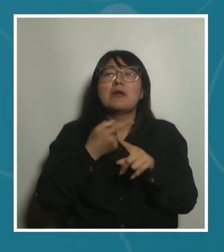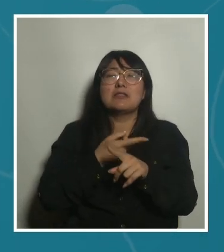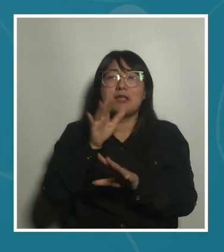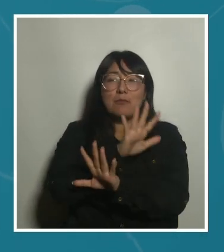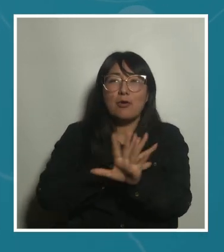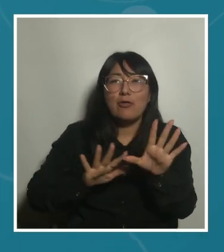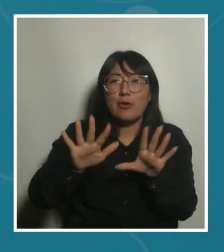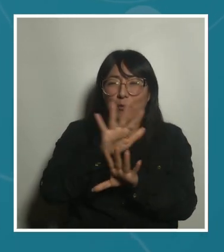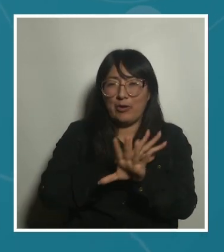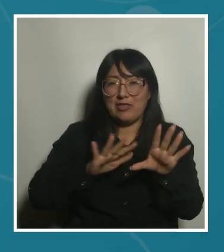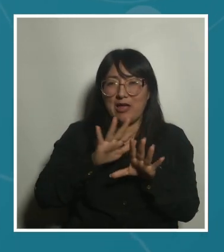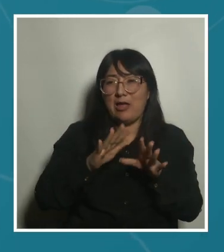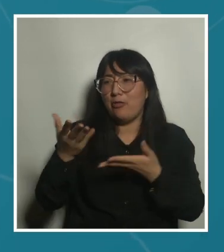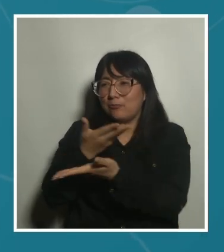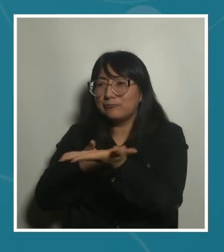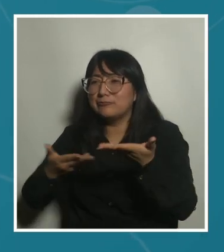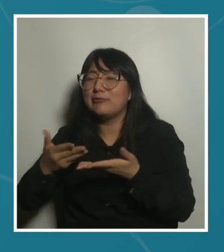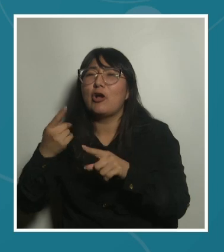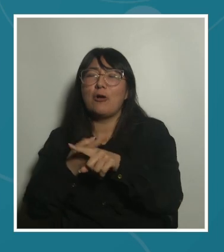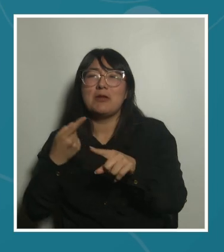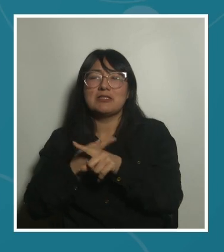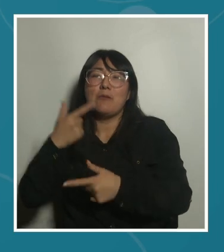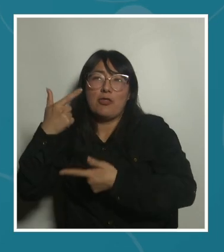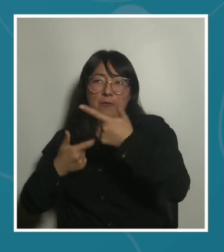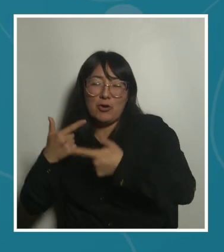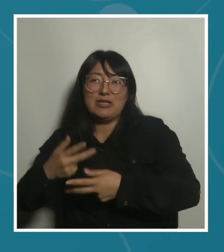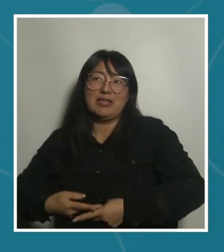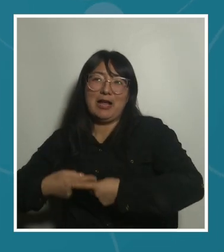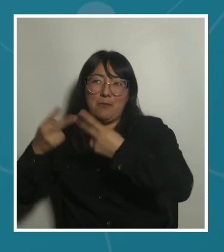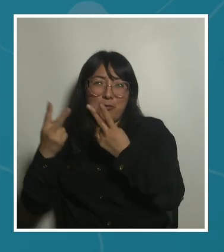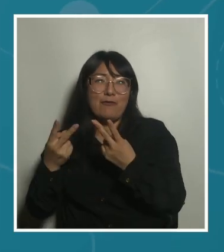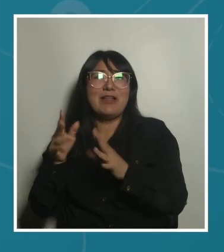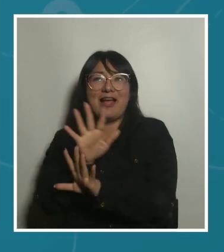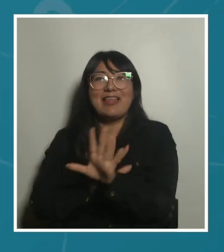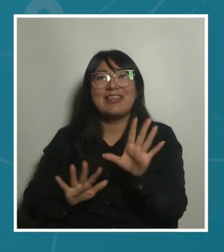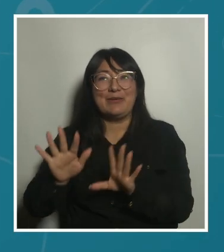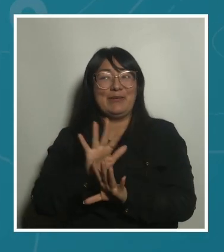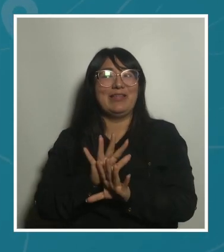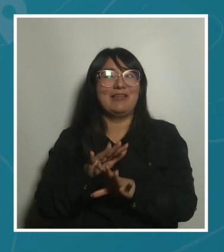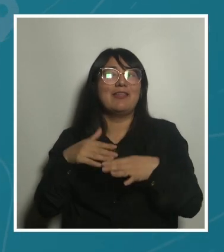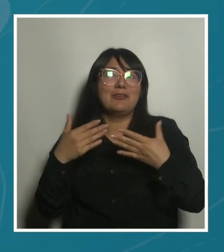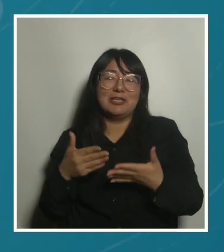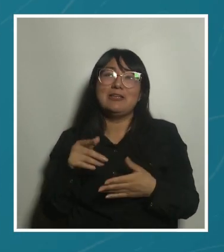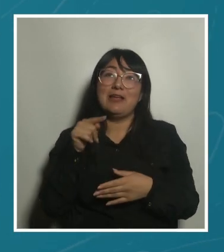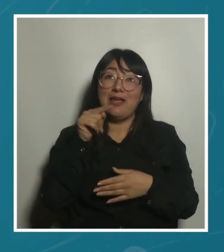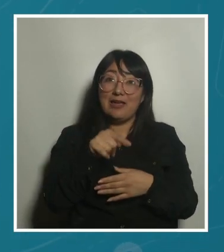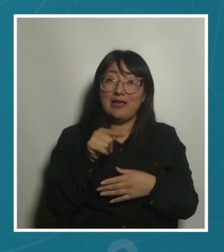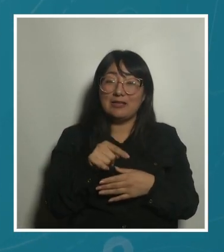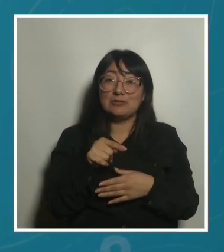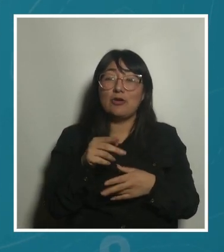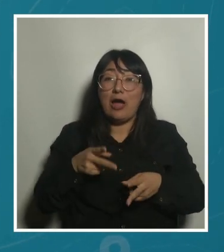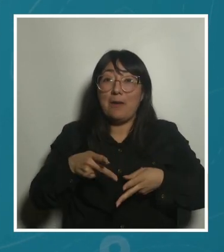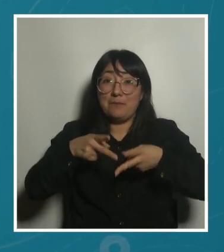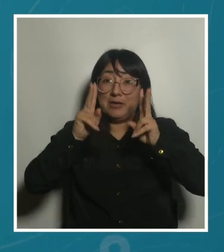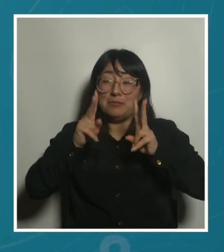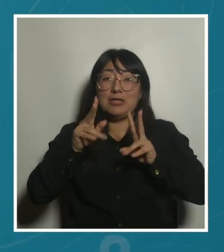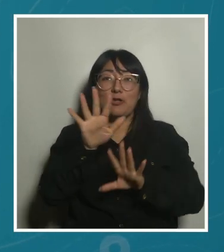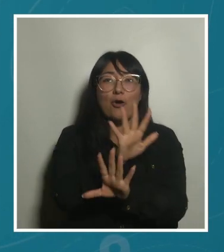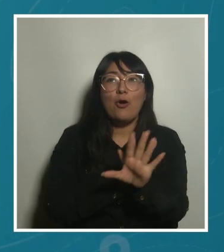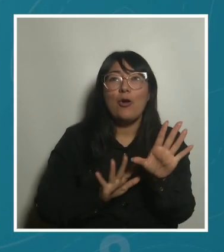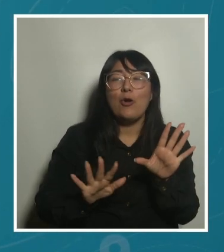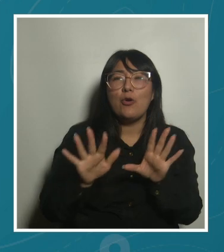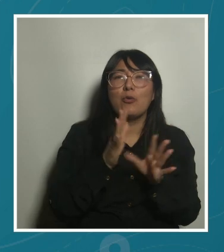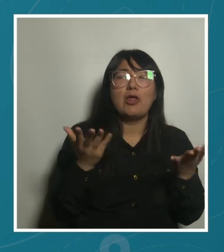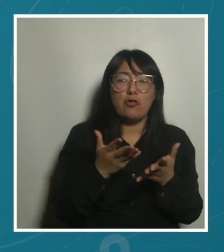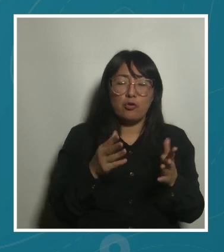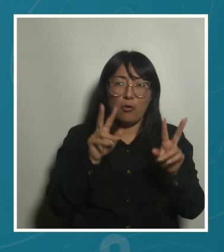interactuamos y hablamos de políticas públicas de cuidados, y que han situado los cuidados como